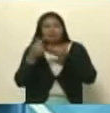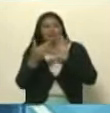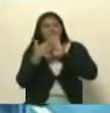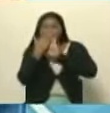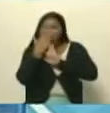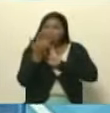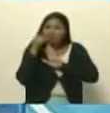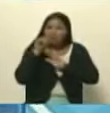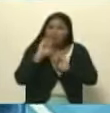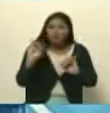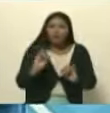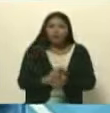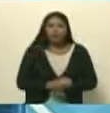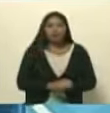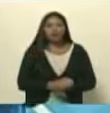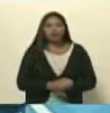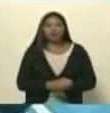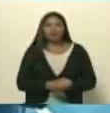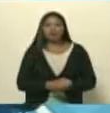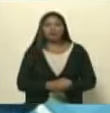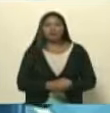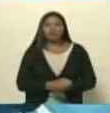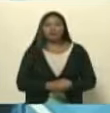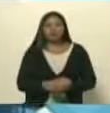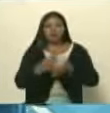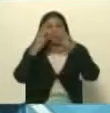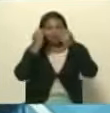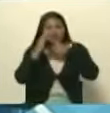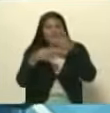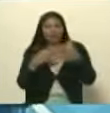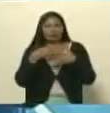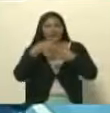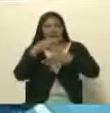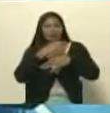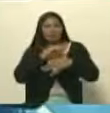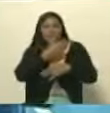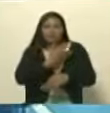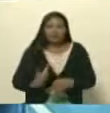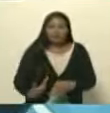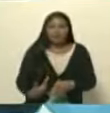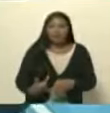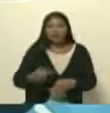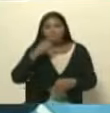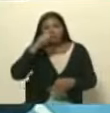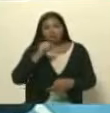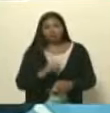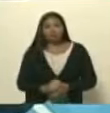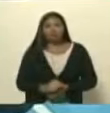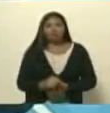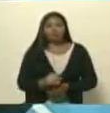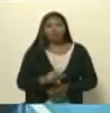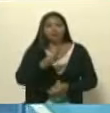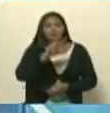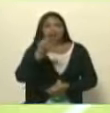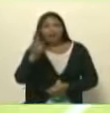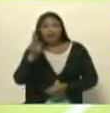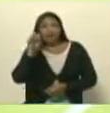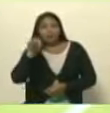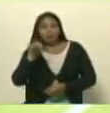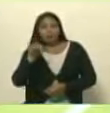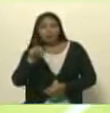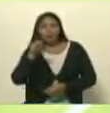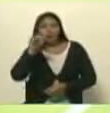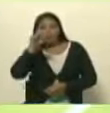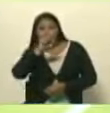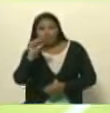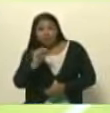sería el reto? Y además comprendiendo esa línea interesante que ha dado el presidente de la República, las tres guerras.nex. Fiat, tú